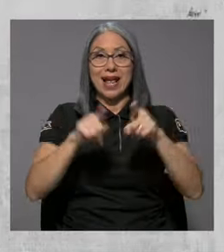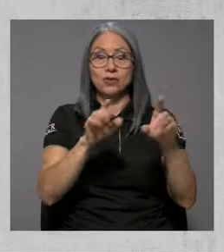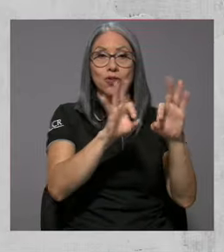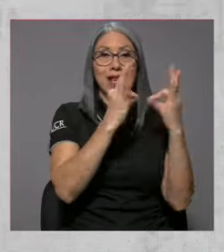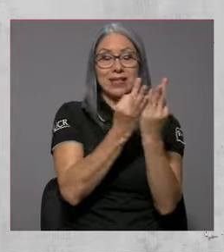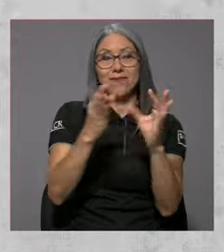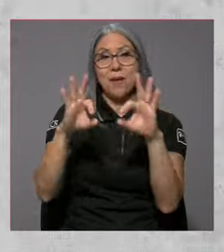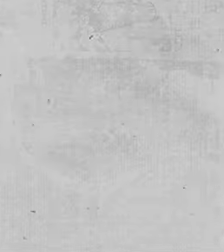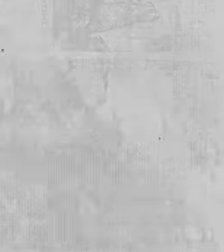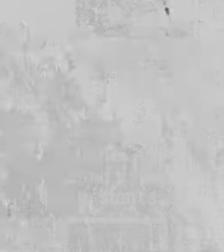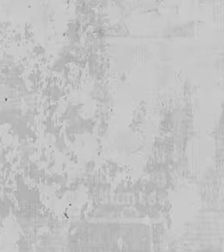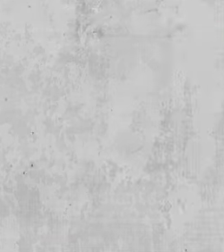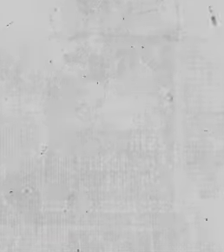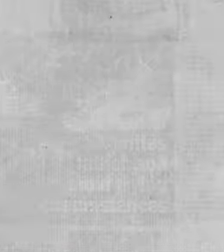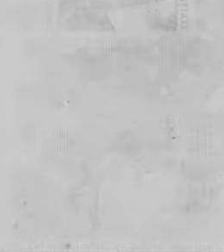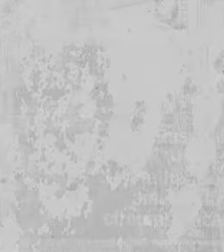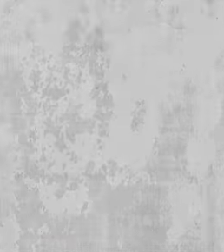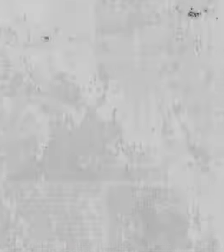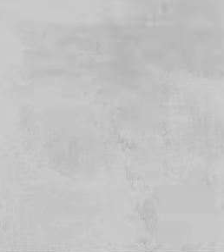humano.